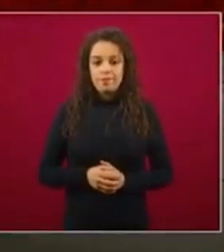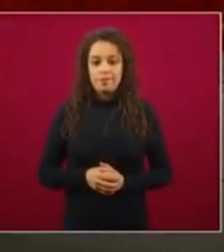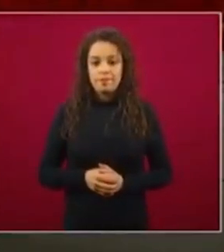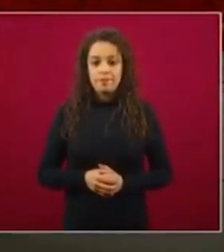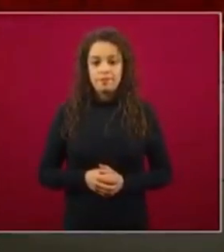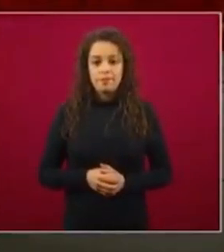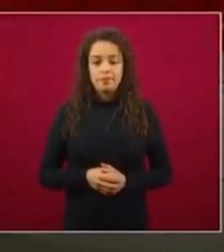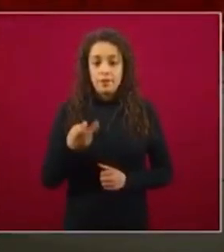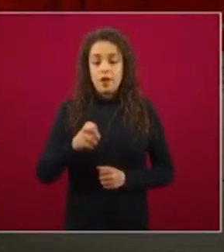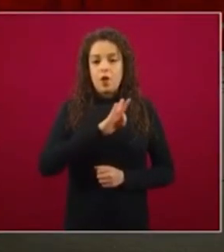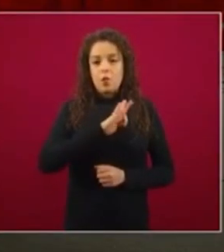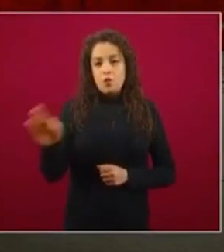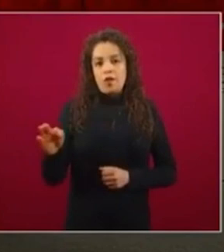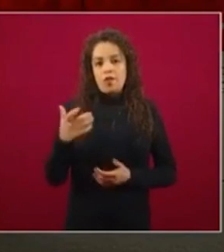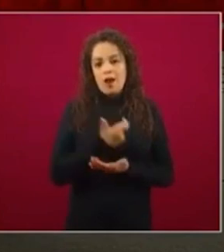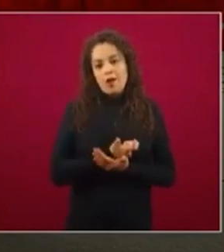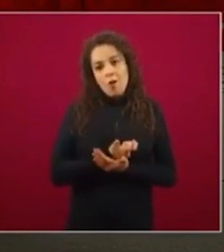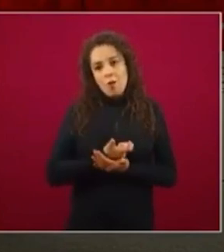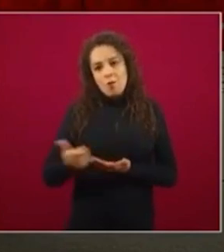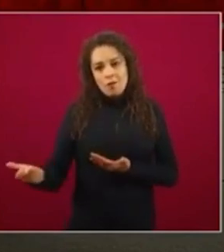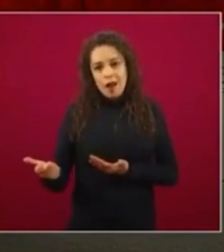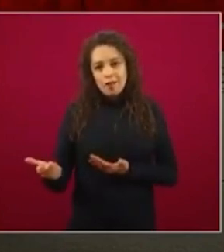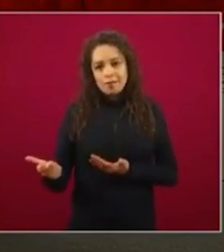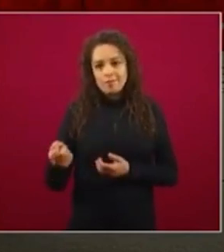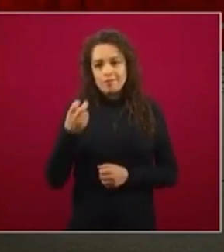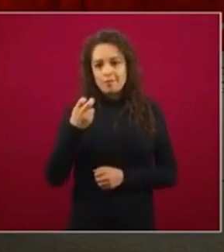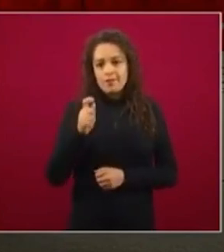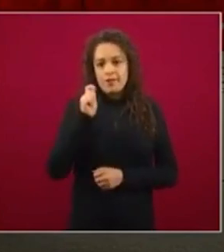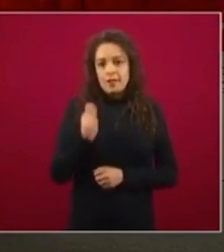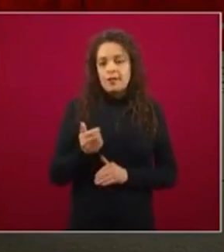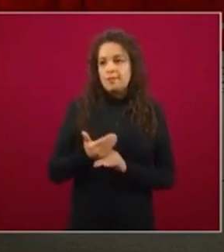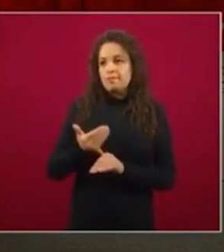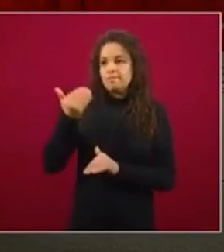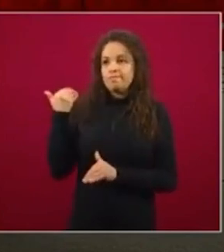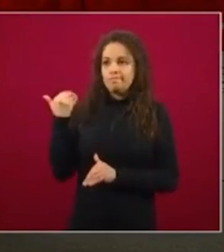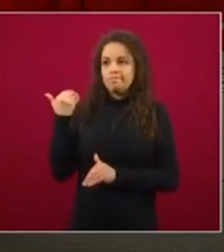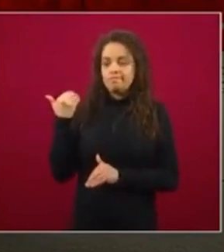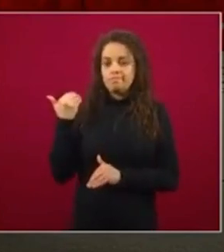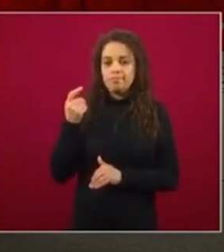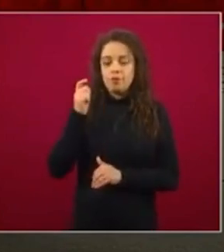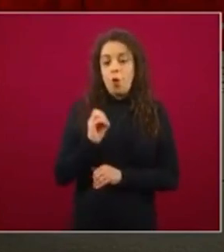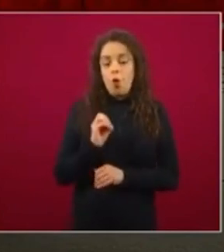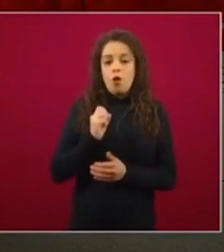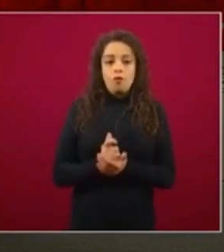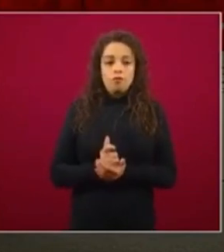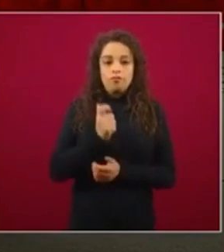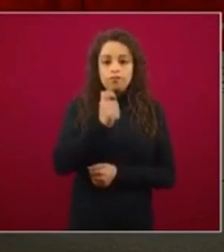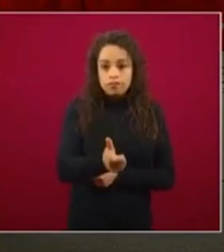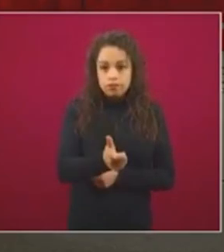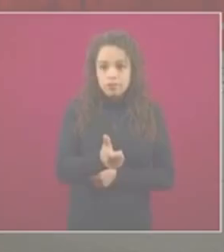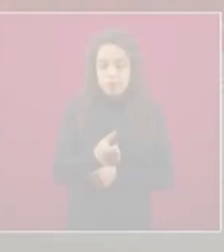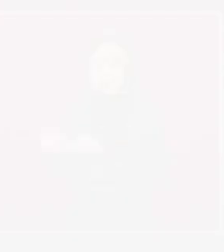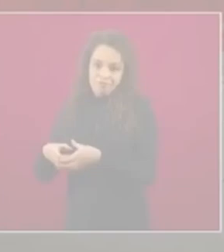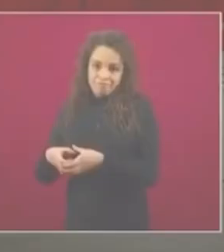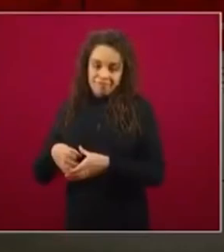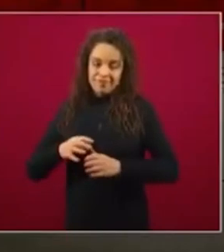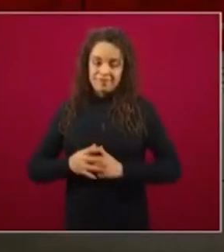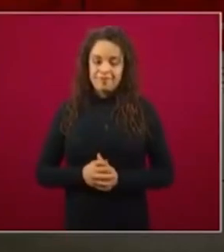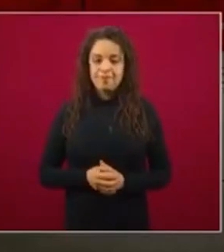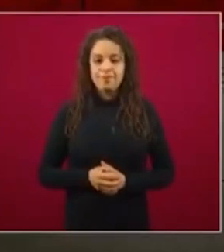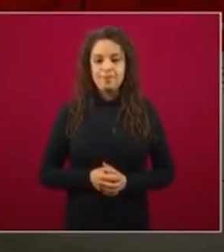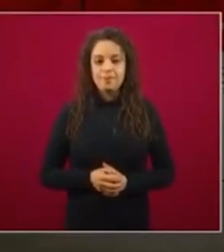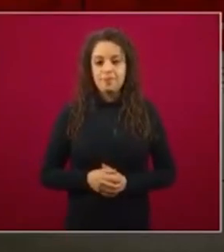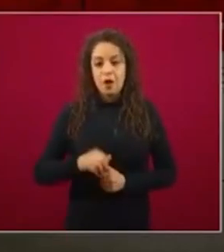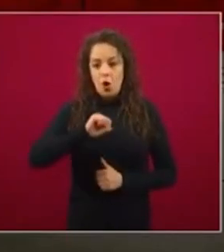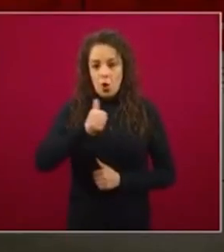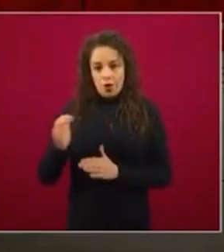cobrar ese último pedazo de la actividad económica, cómo podemos realizar el pago teniendo una sana distancia. Entonces,